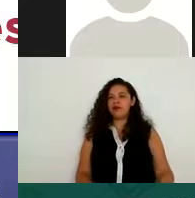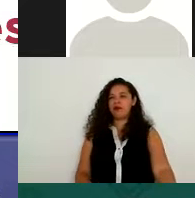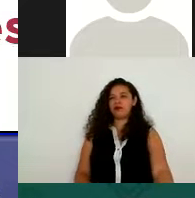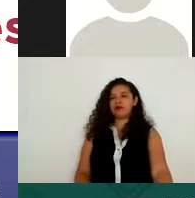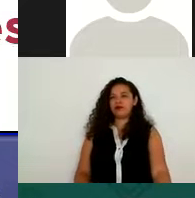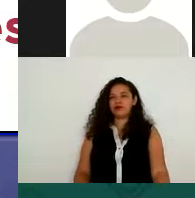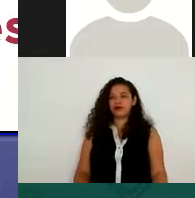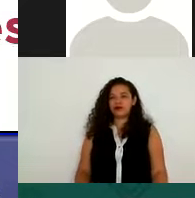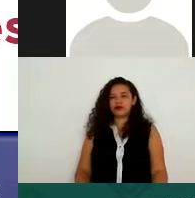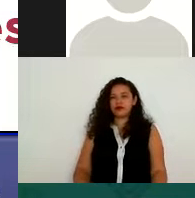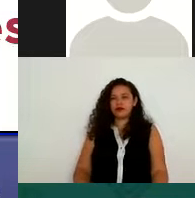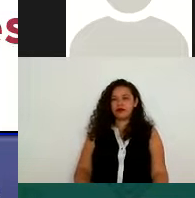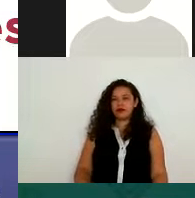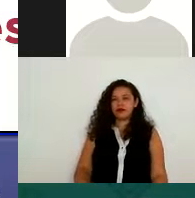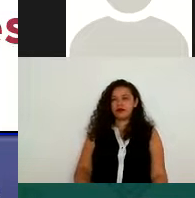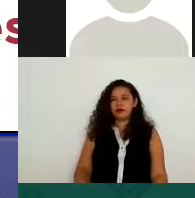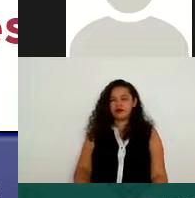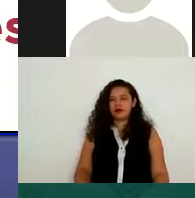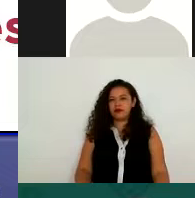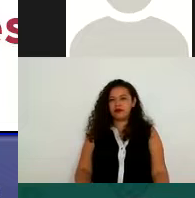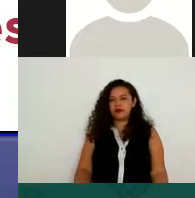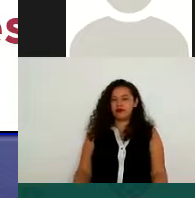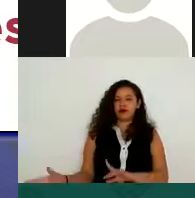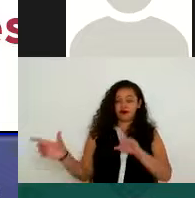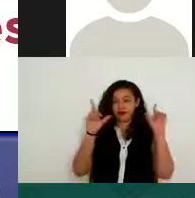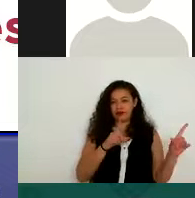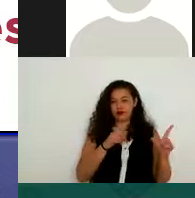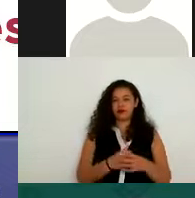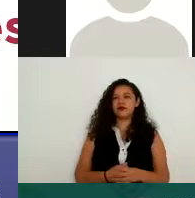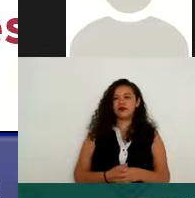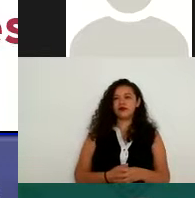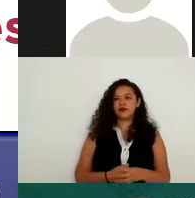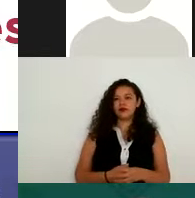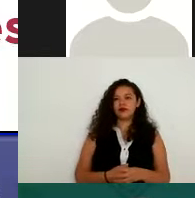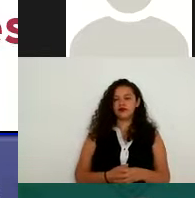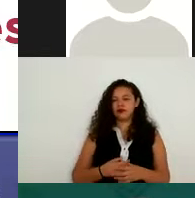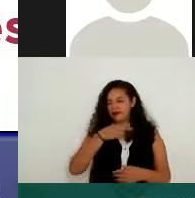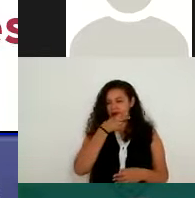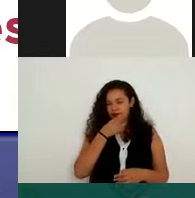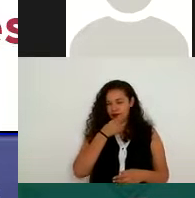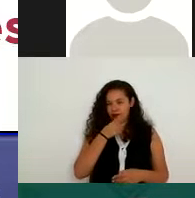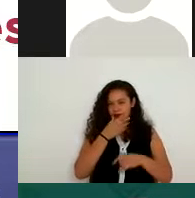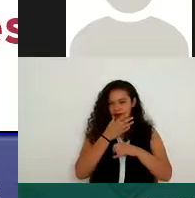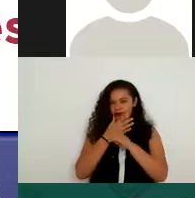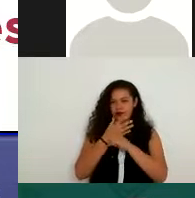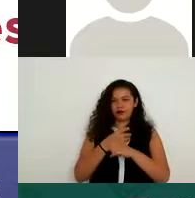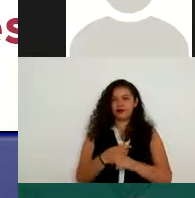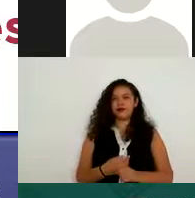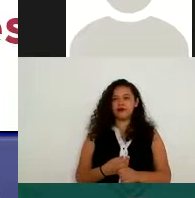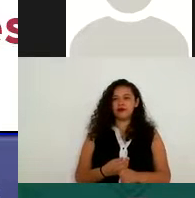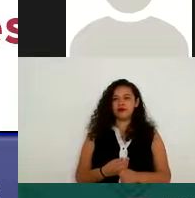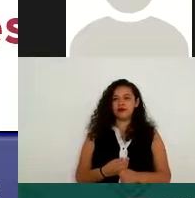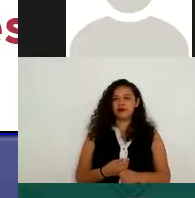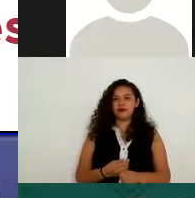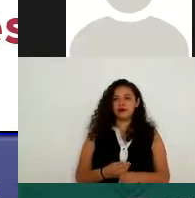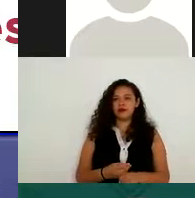Como siguiente diapositiva, se pregunta, ¿en qué consiste el derecho a la protección de datos personales?